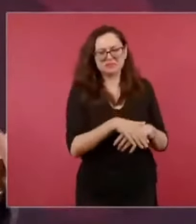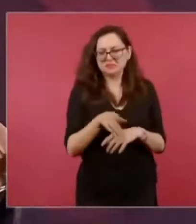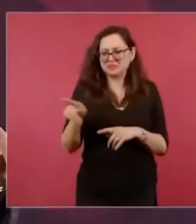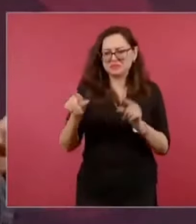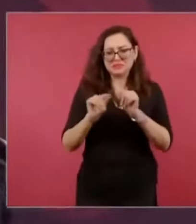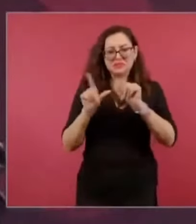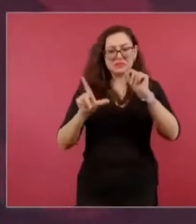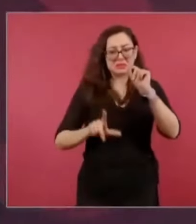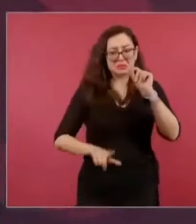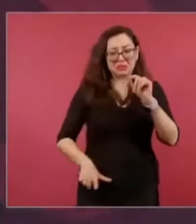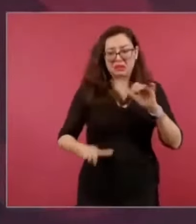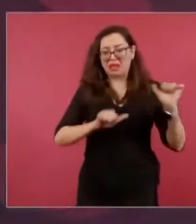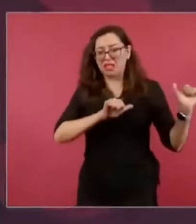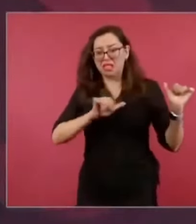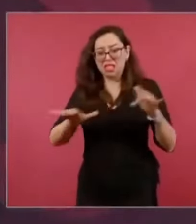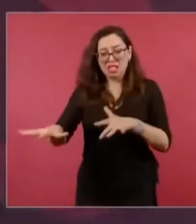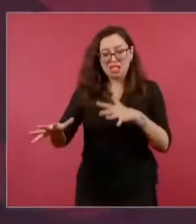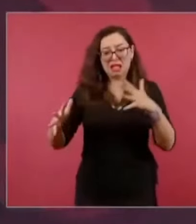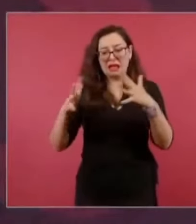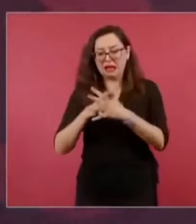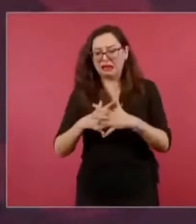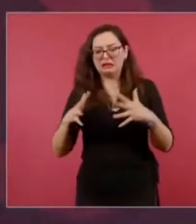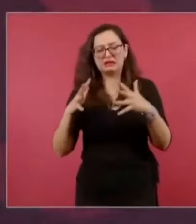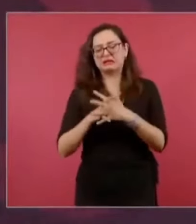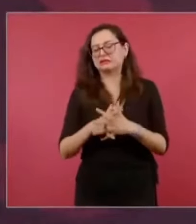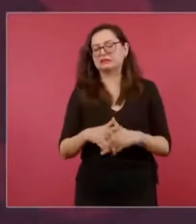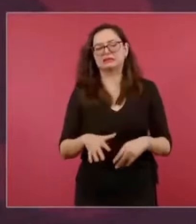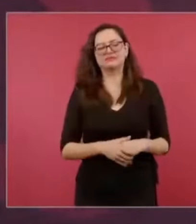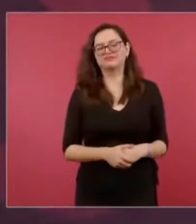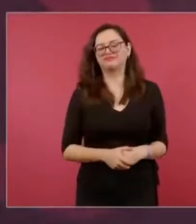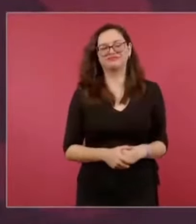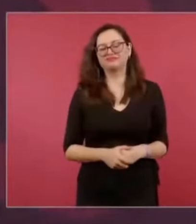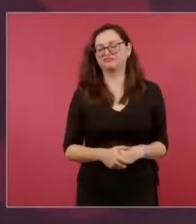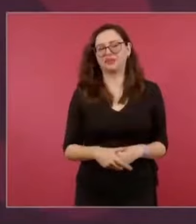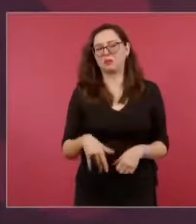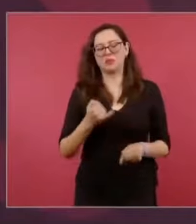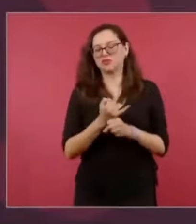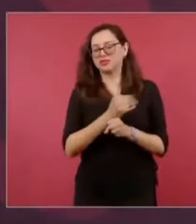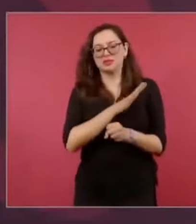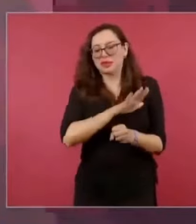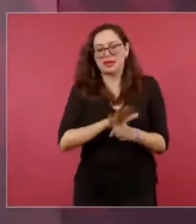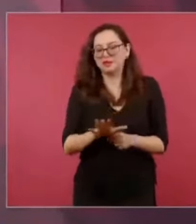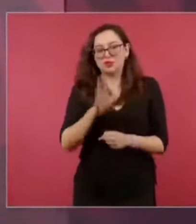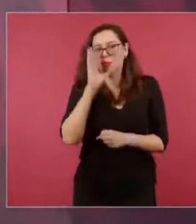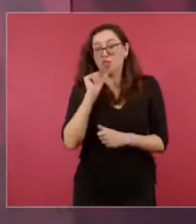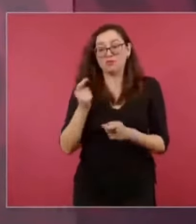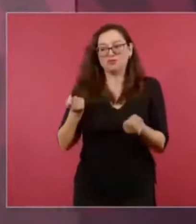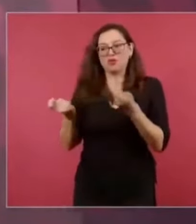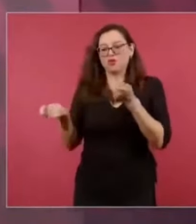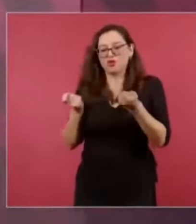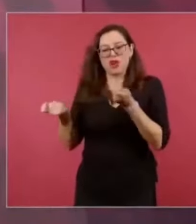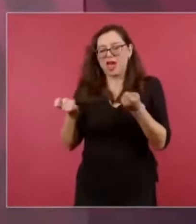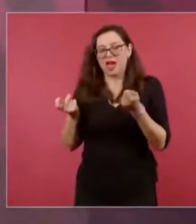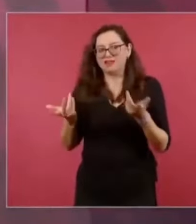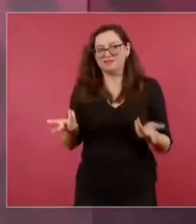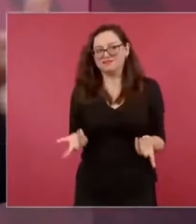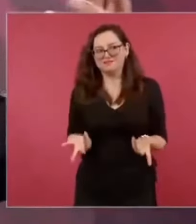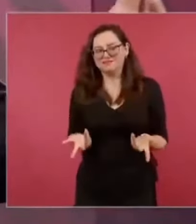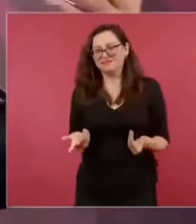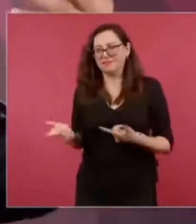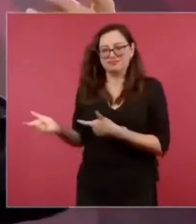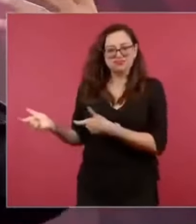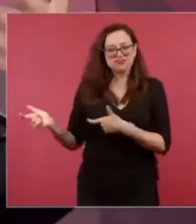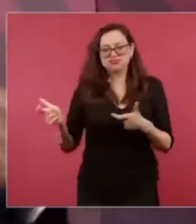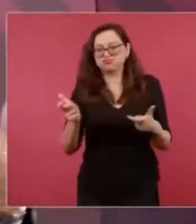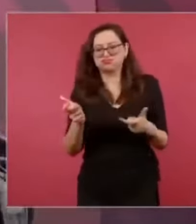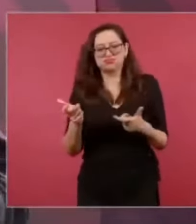dominarlo, ni disparar un tiro, vamos